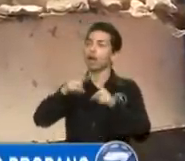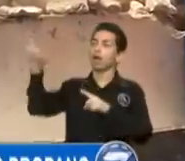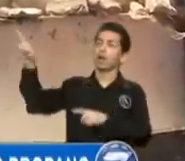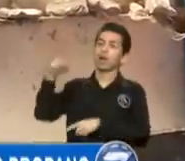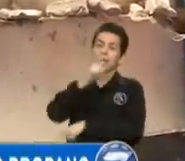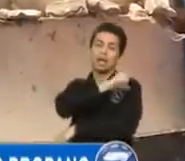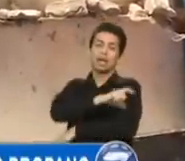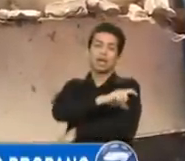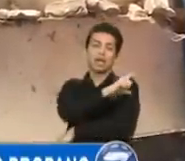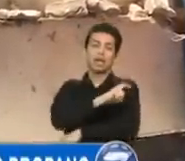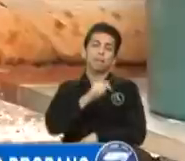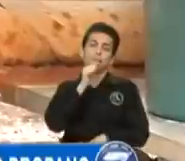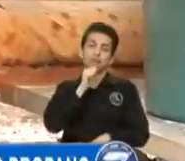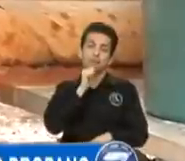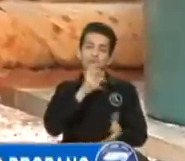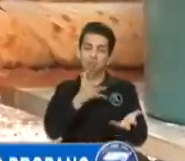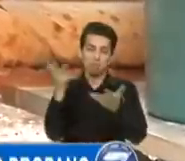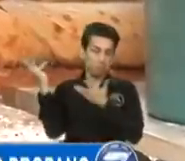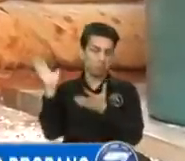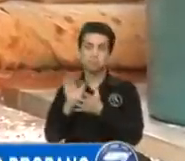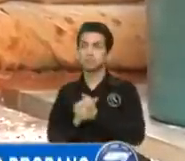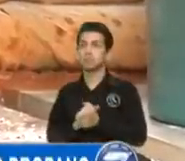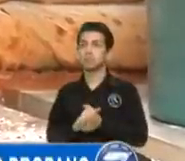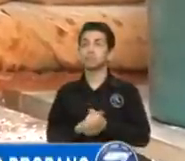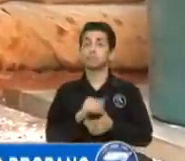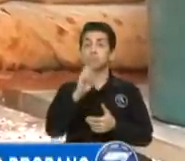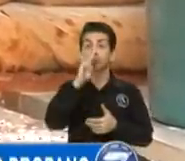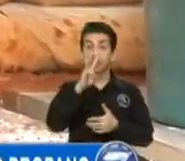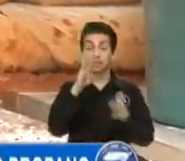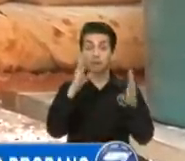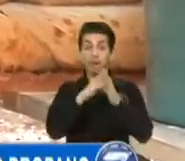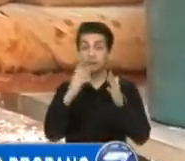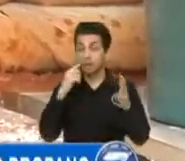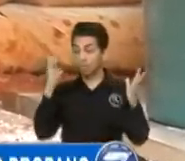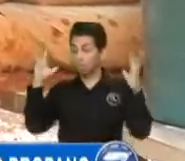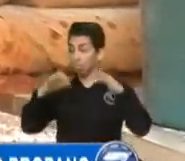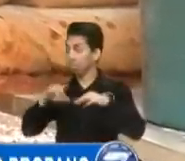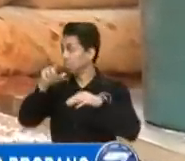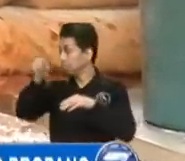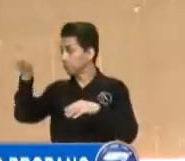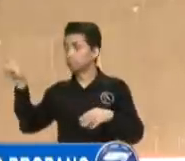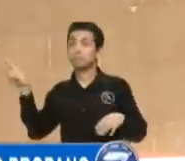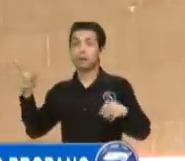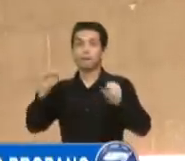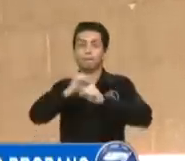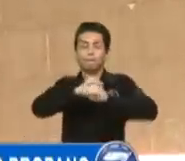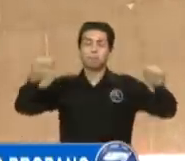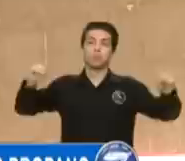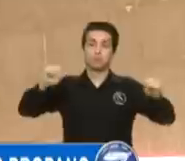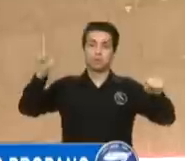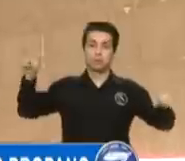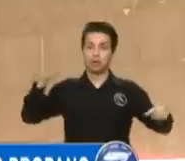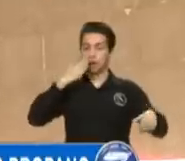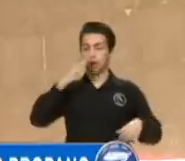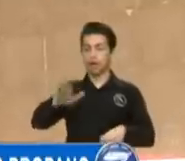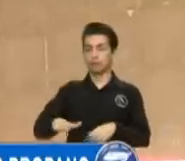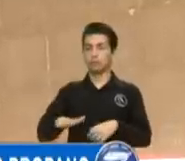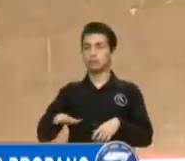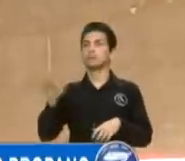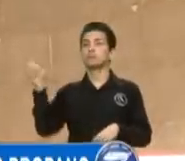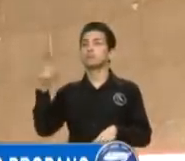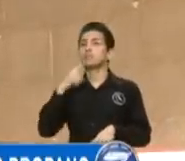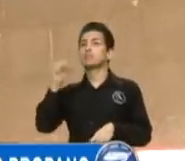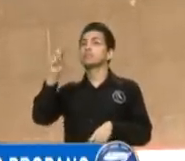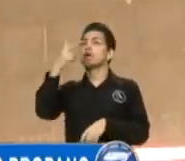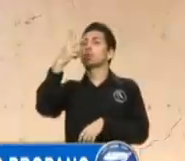Además, al menos tres viviendas presentaron daños colaterales por la onda expansiva provocada por el incidente. Este es el segundo suceso